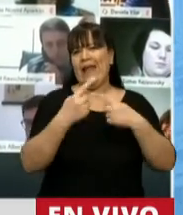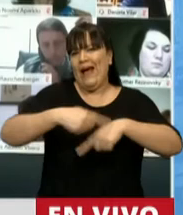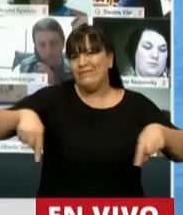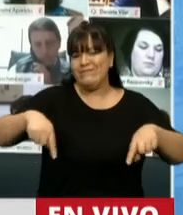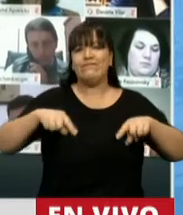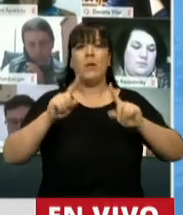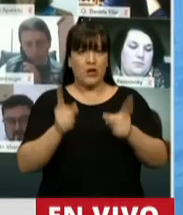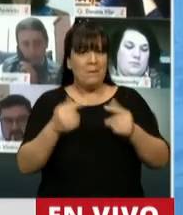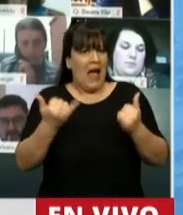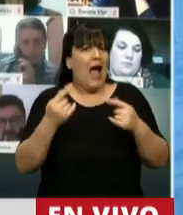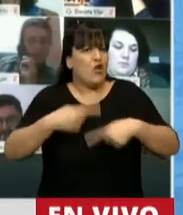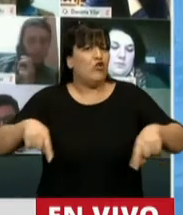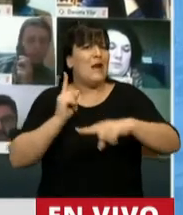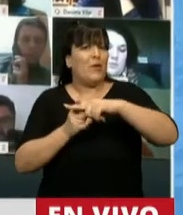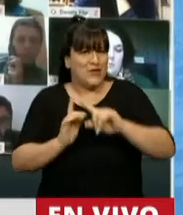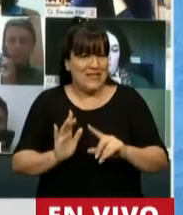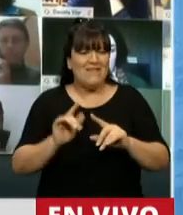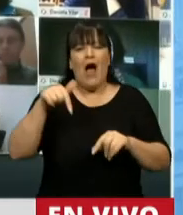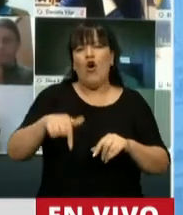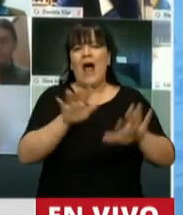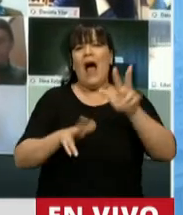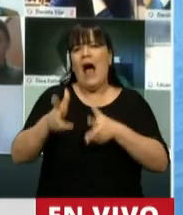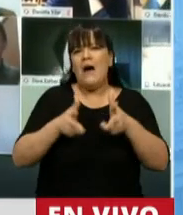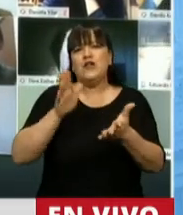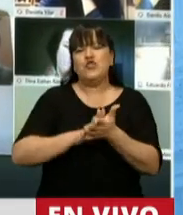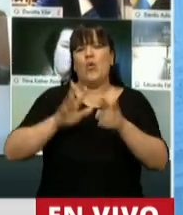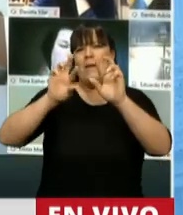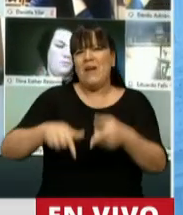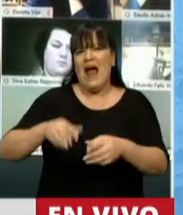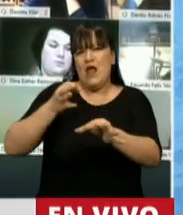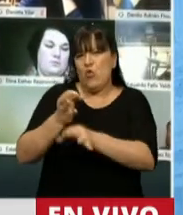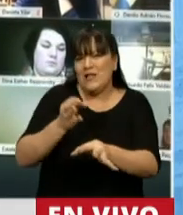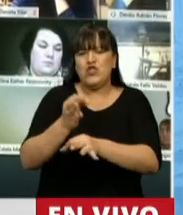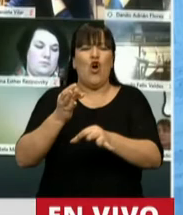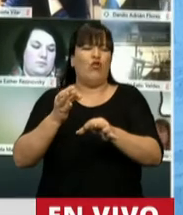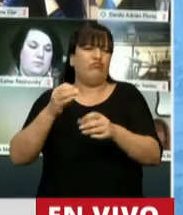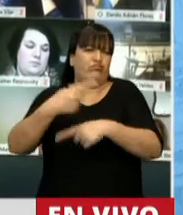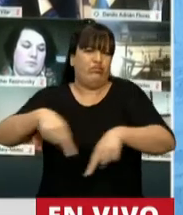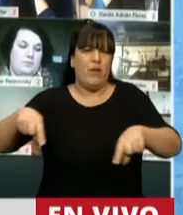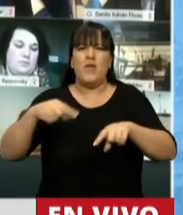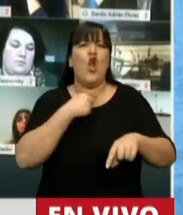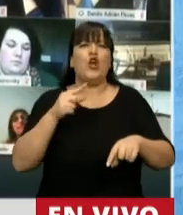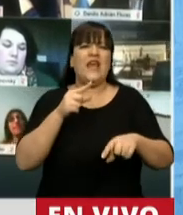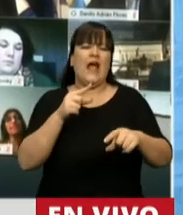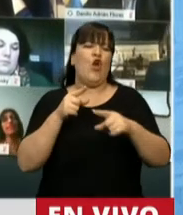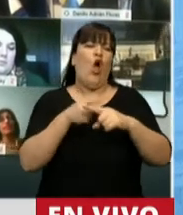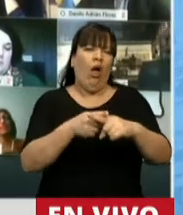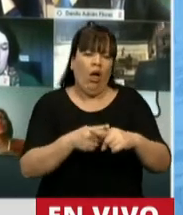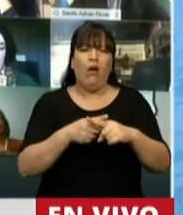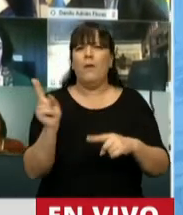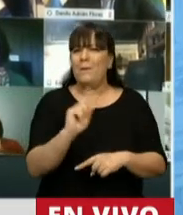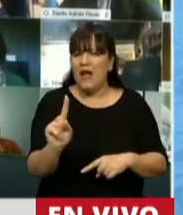educativa, yo no quiero entrar en debate con ningún diputado vinculado a este tema, pero digo con